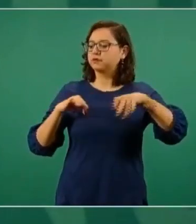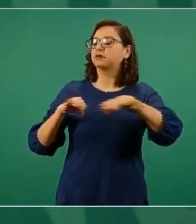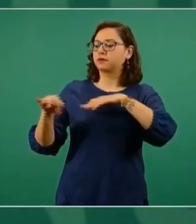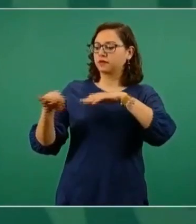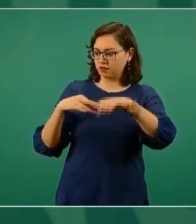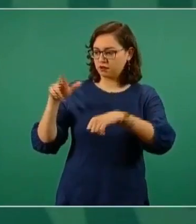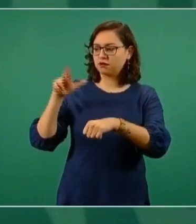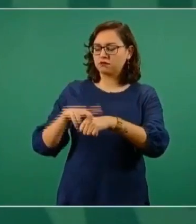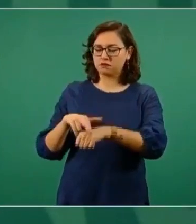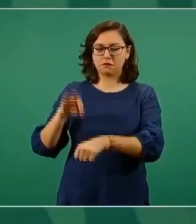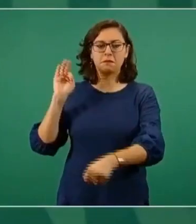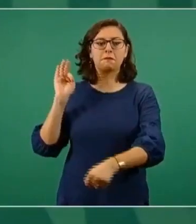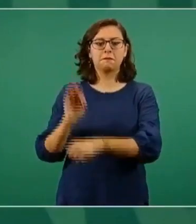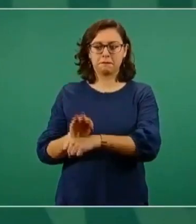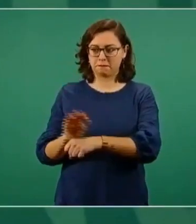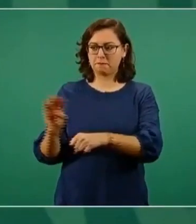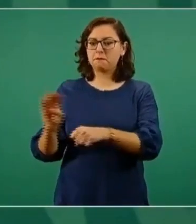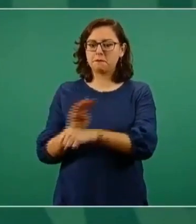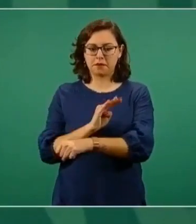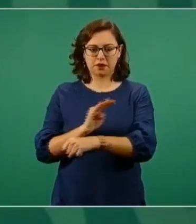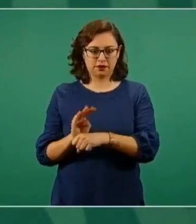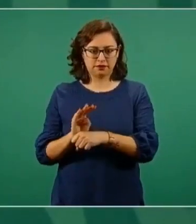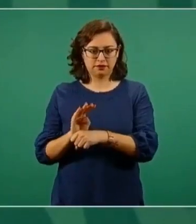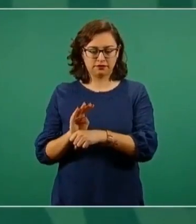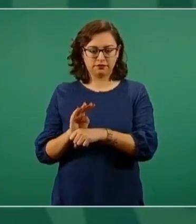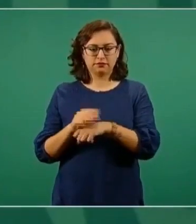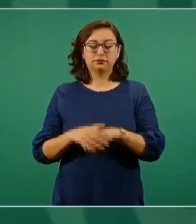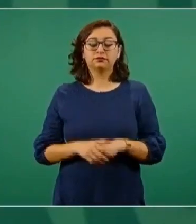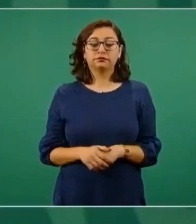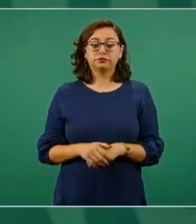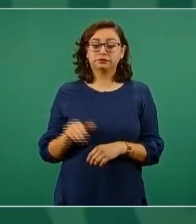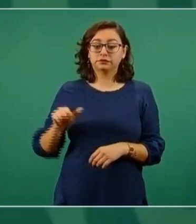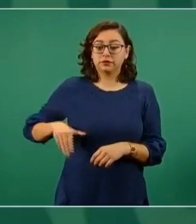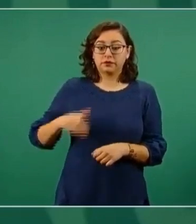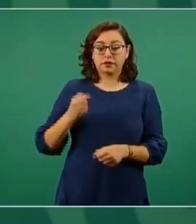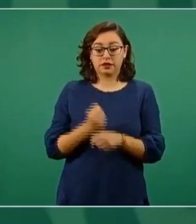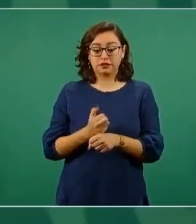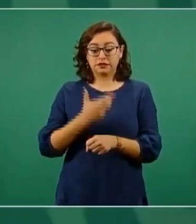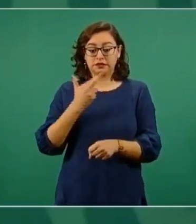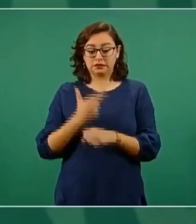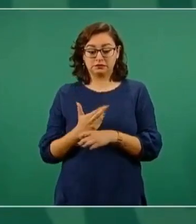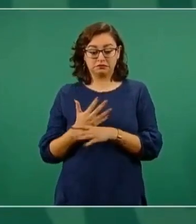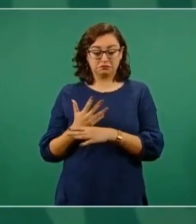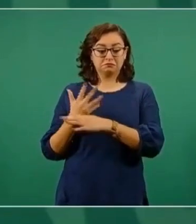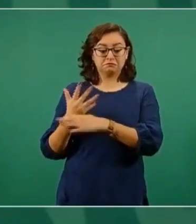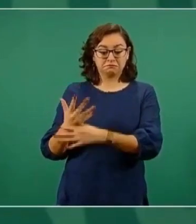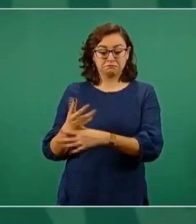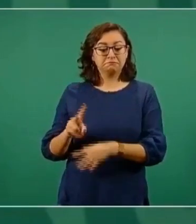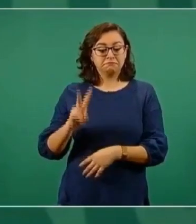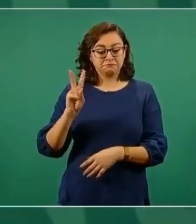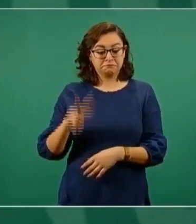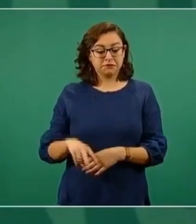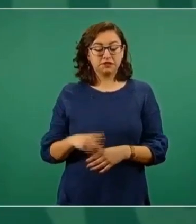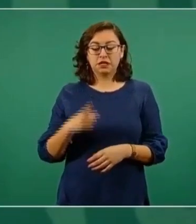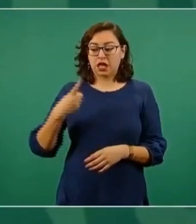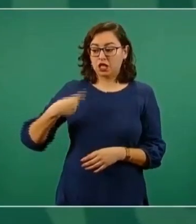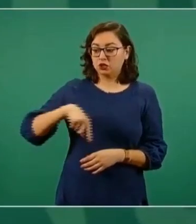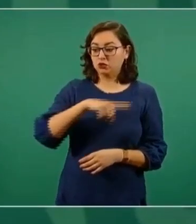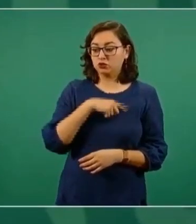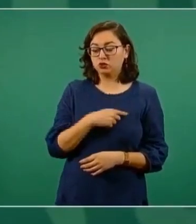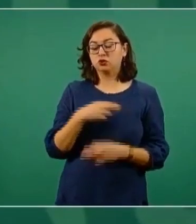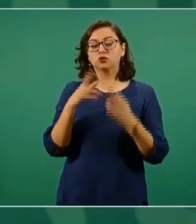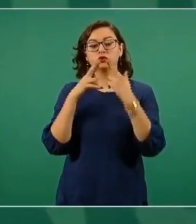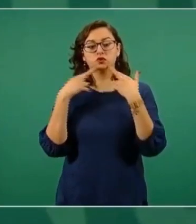Como indica la secretaria, tuvimos muchísimas horas dedicadas en mesas, en